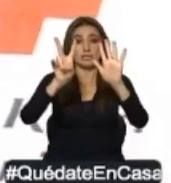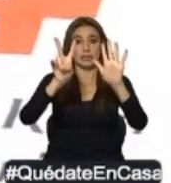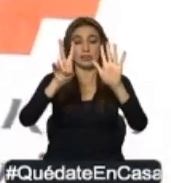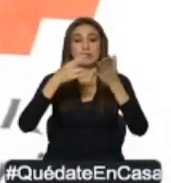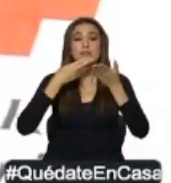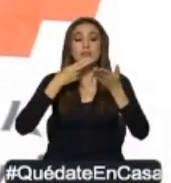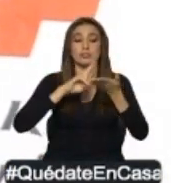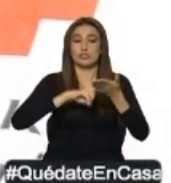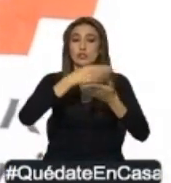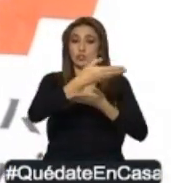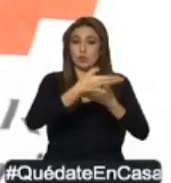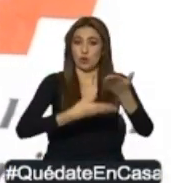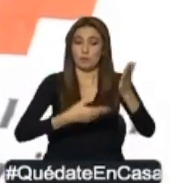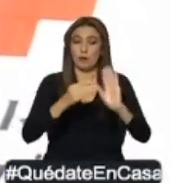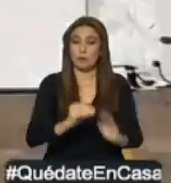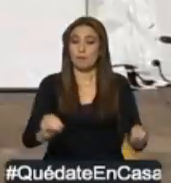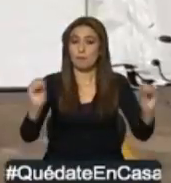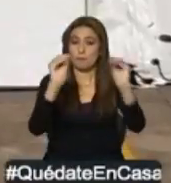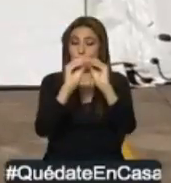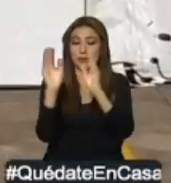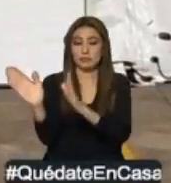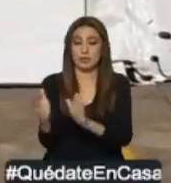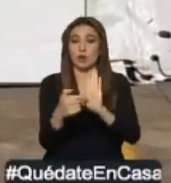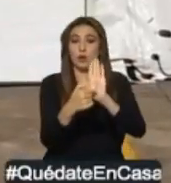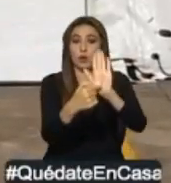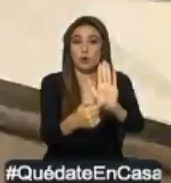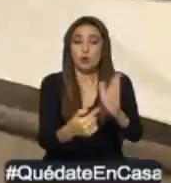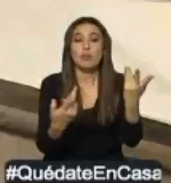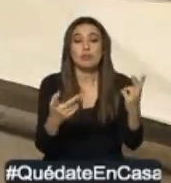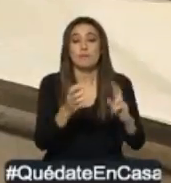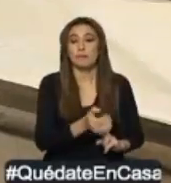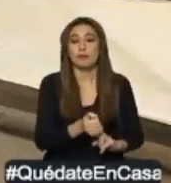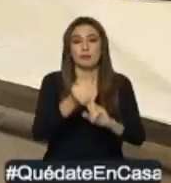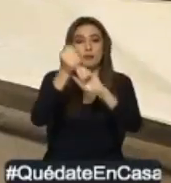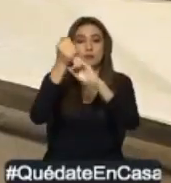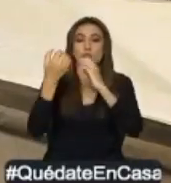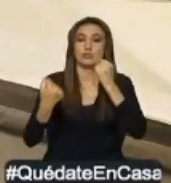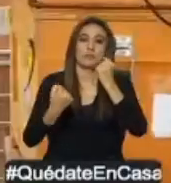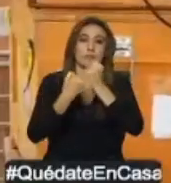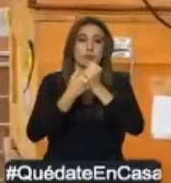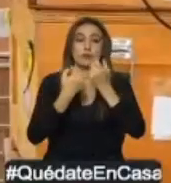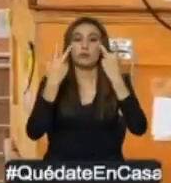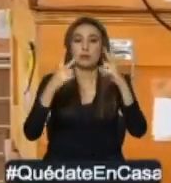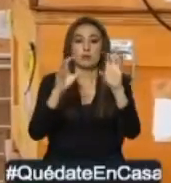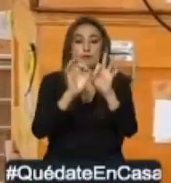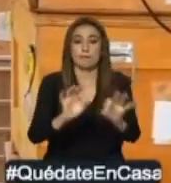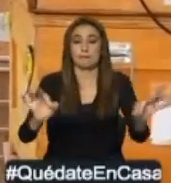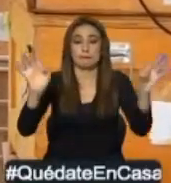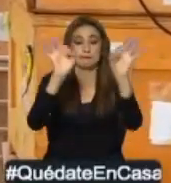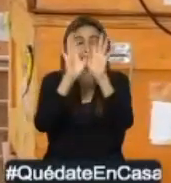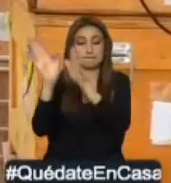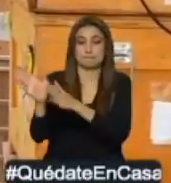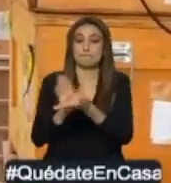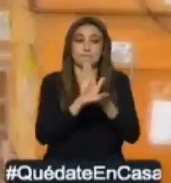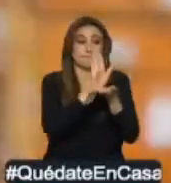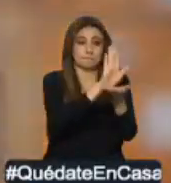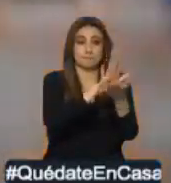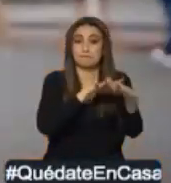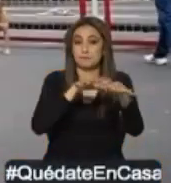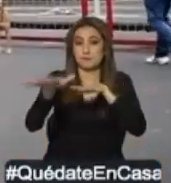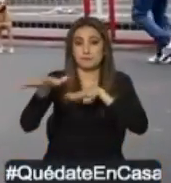los próximos días se sumarán también más material y más recursos de apoyo en coordinación con el Instituto Ecuatoriano de Seguridad Social.